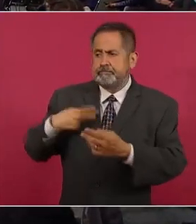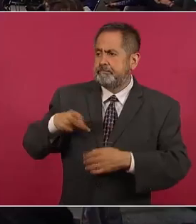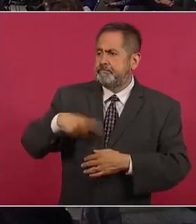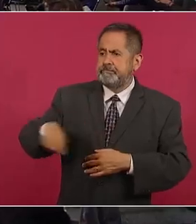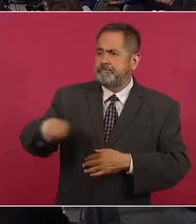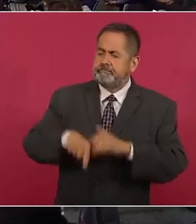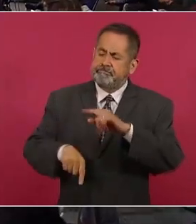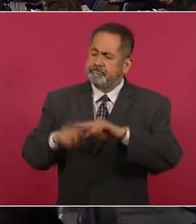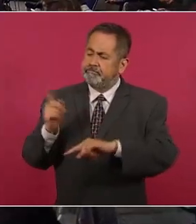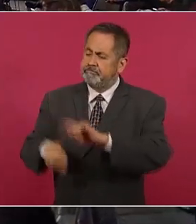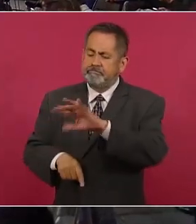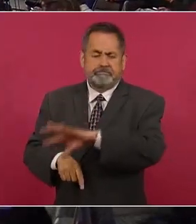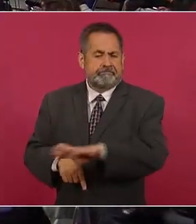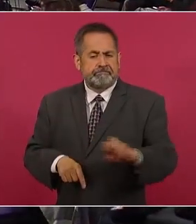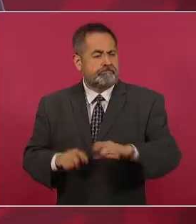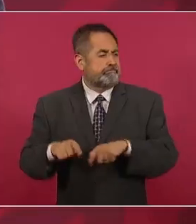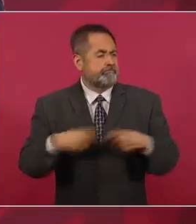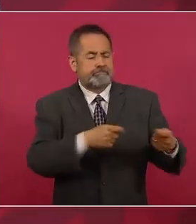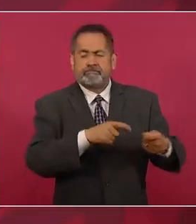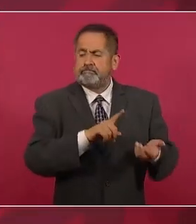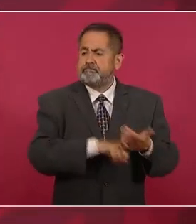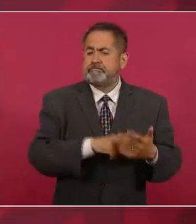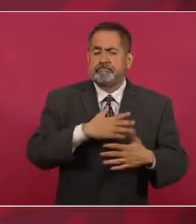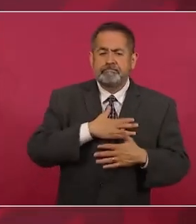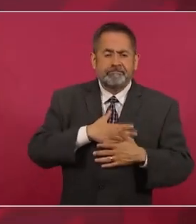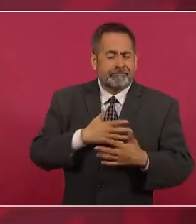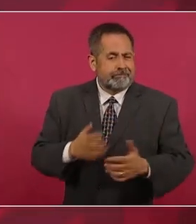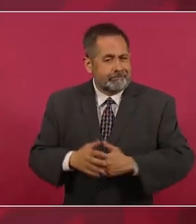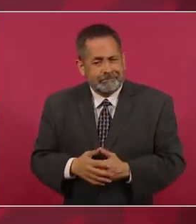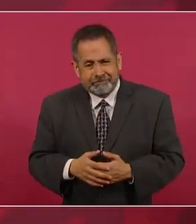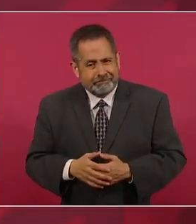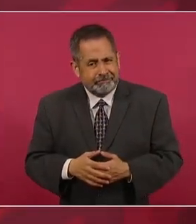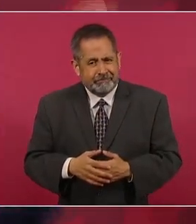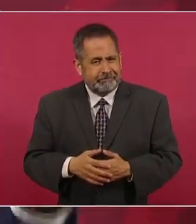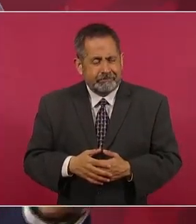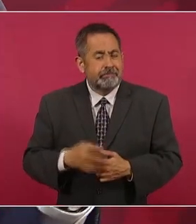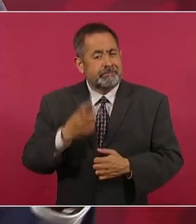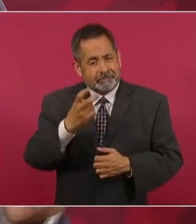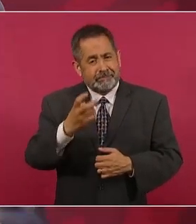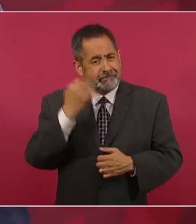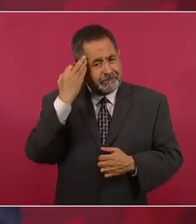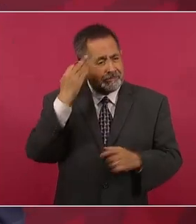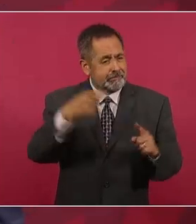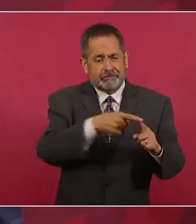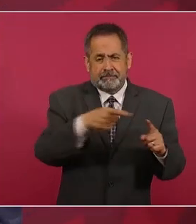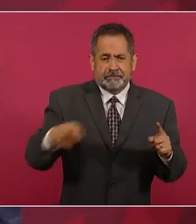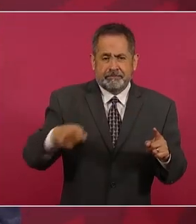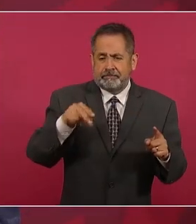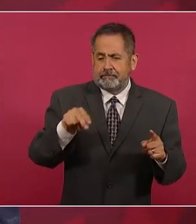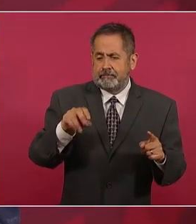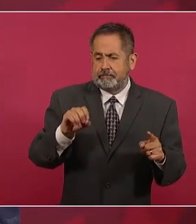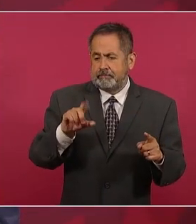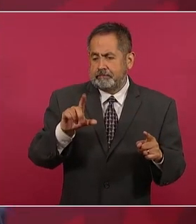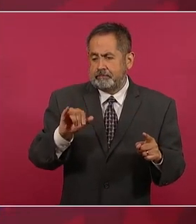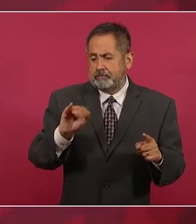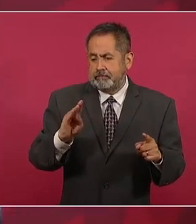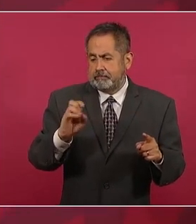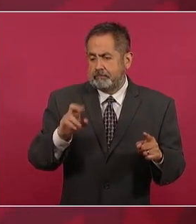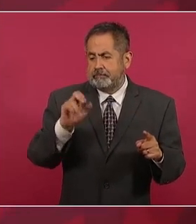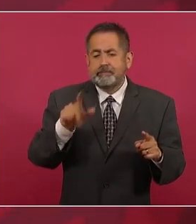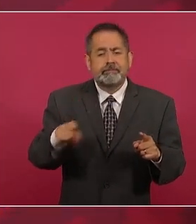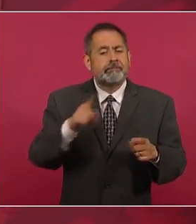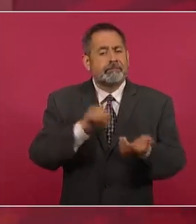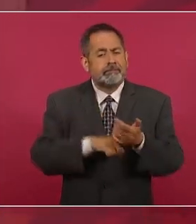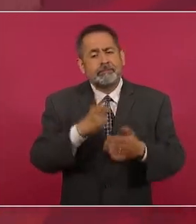que fue lo que hicieron durante todo este periodo neoliberal, que era el